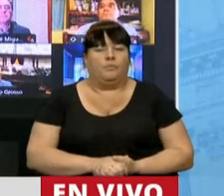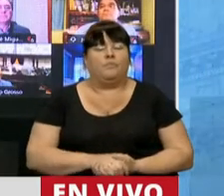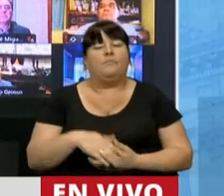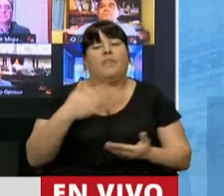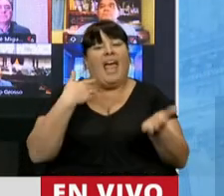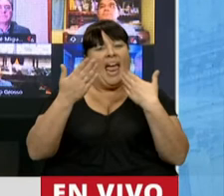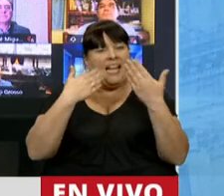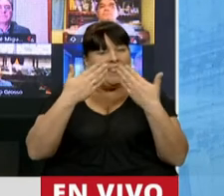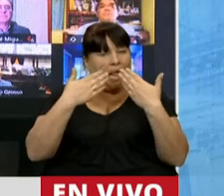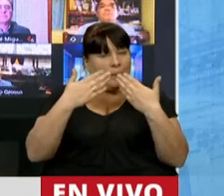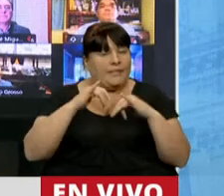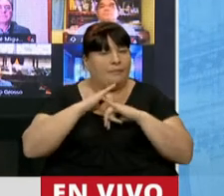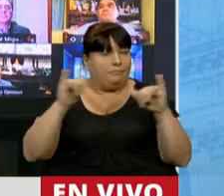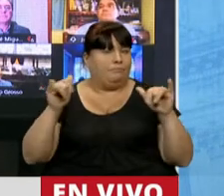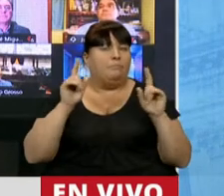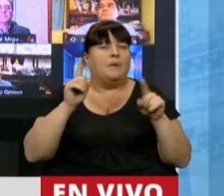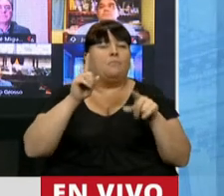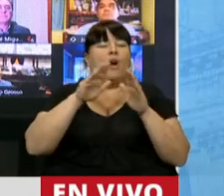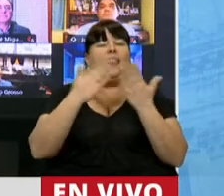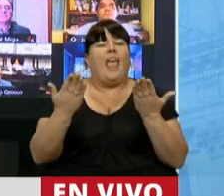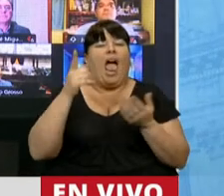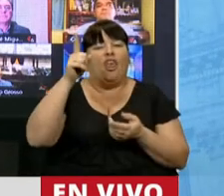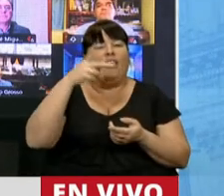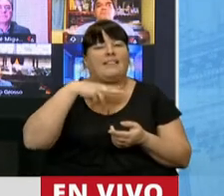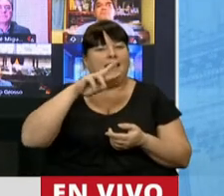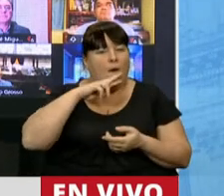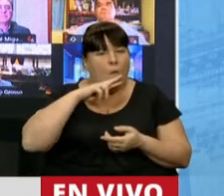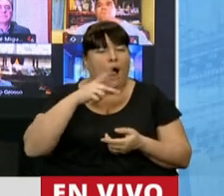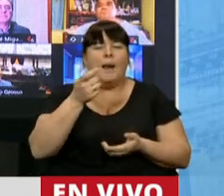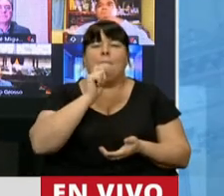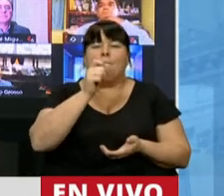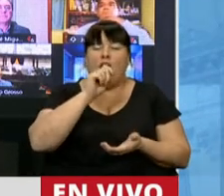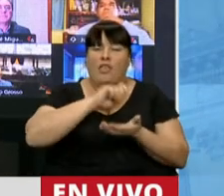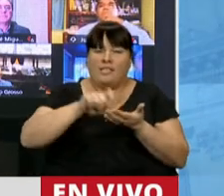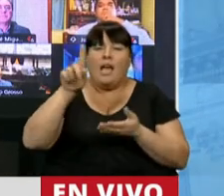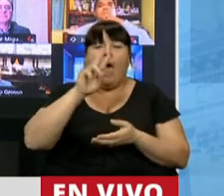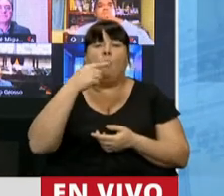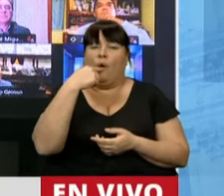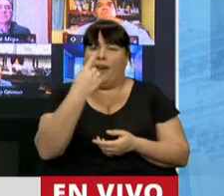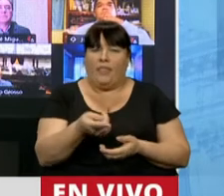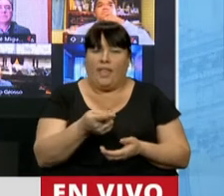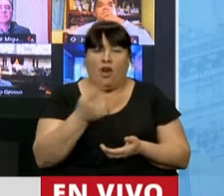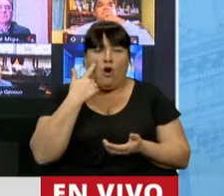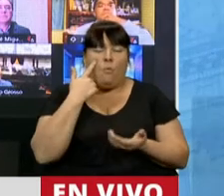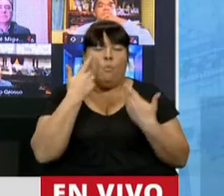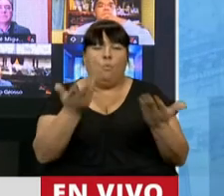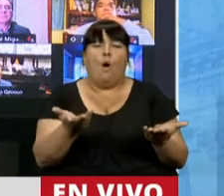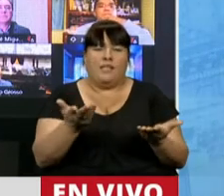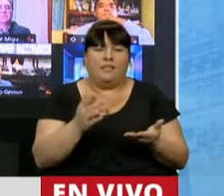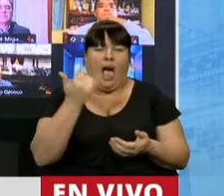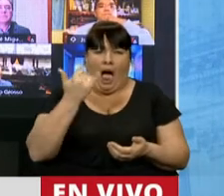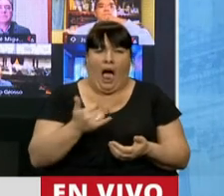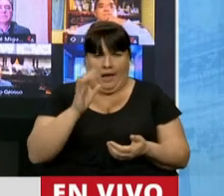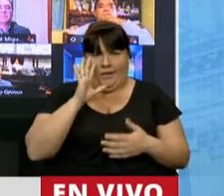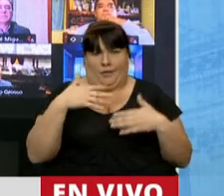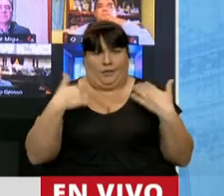entrevista publicada en Tiempo de San Juan por el periodista Daniel Pejada, ella manifiesta y muestra señales